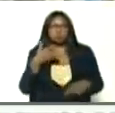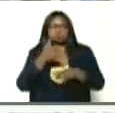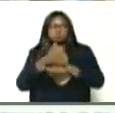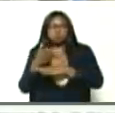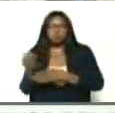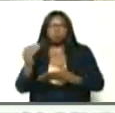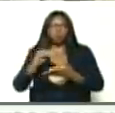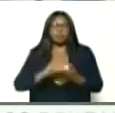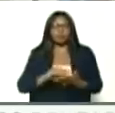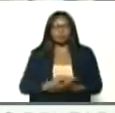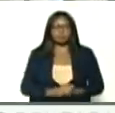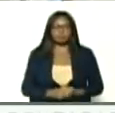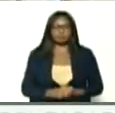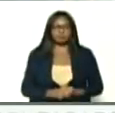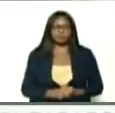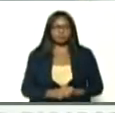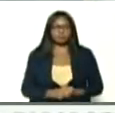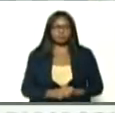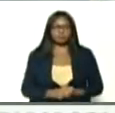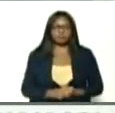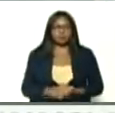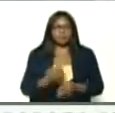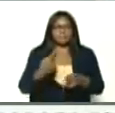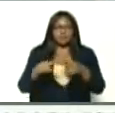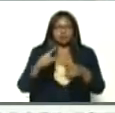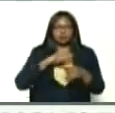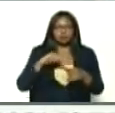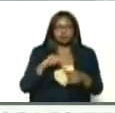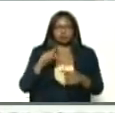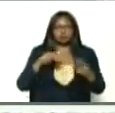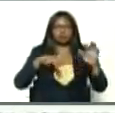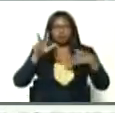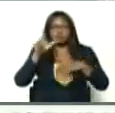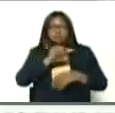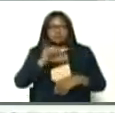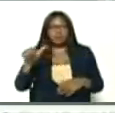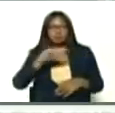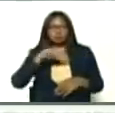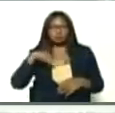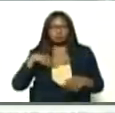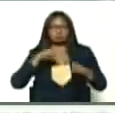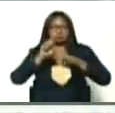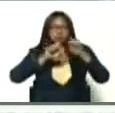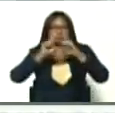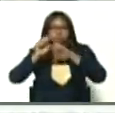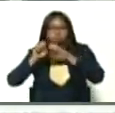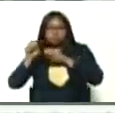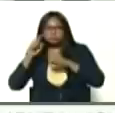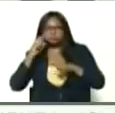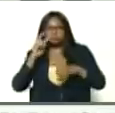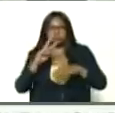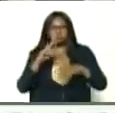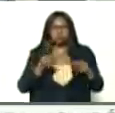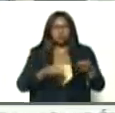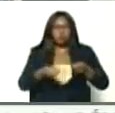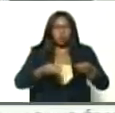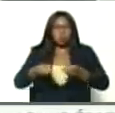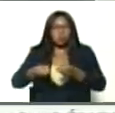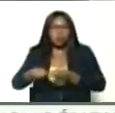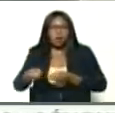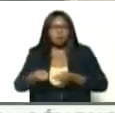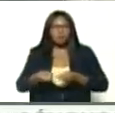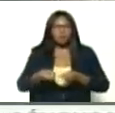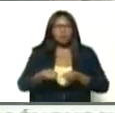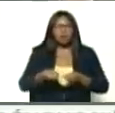etcétera, pero tuvimos casi 12 semanas, con los casos controlados, inclusive,